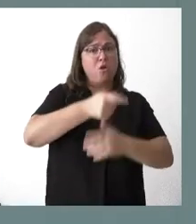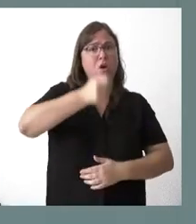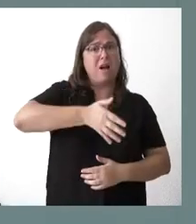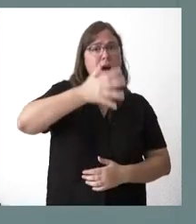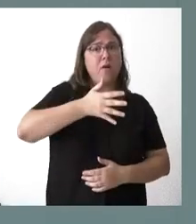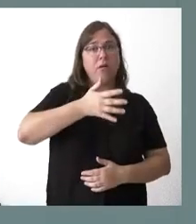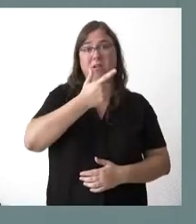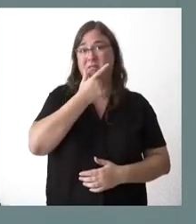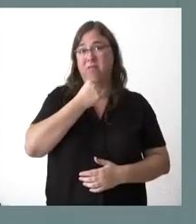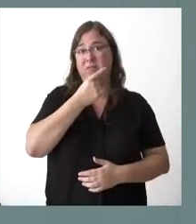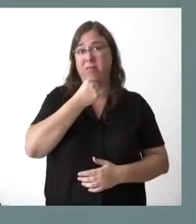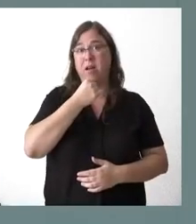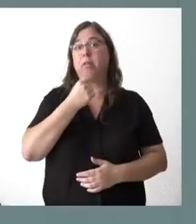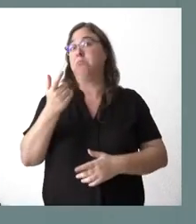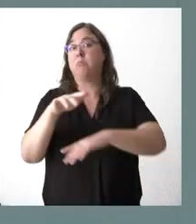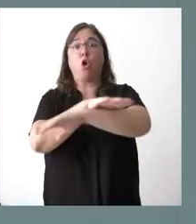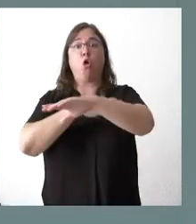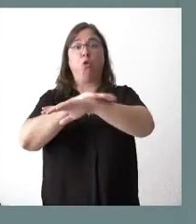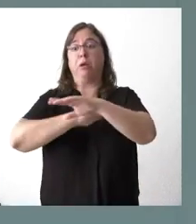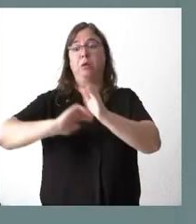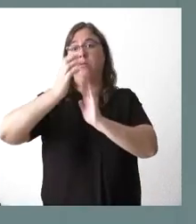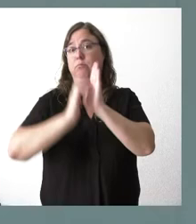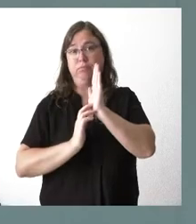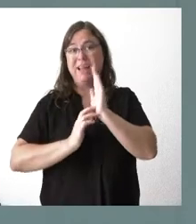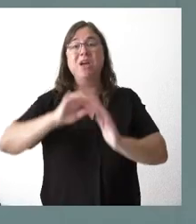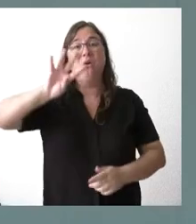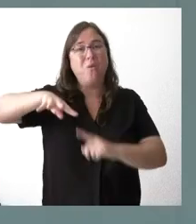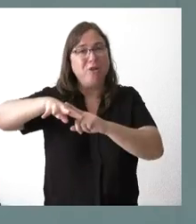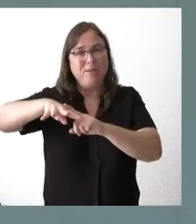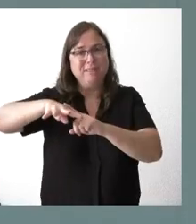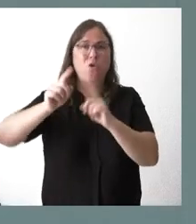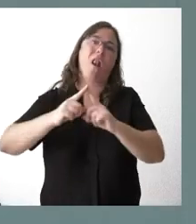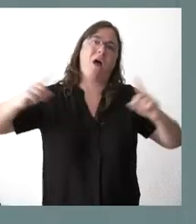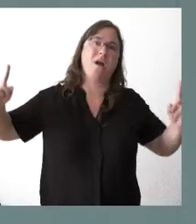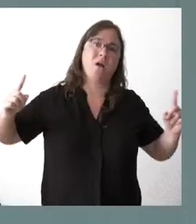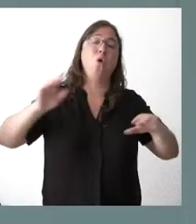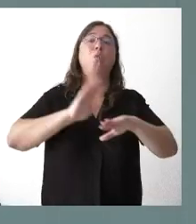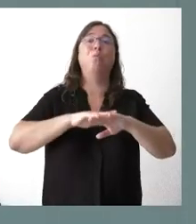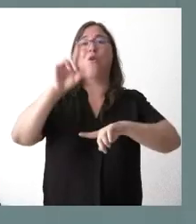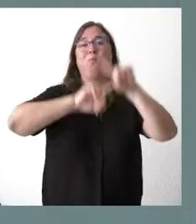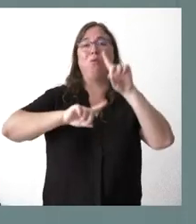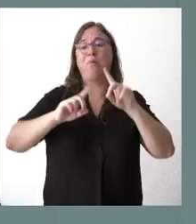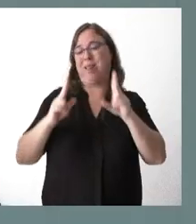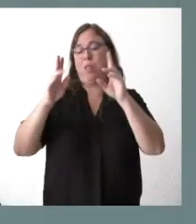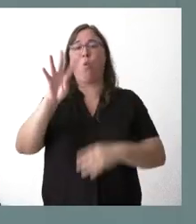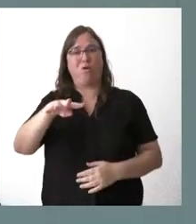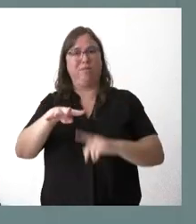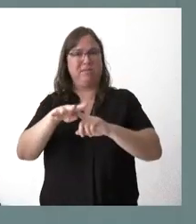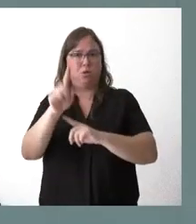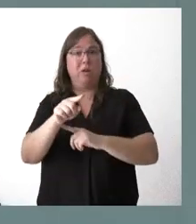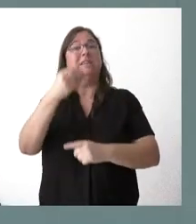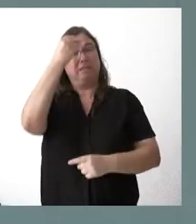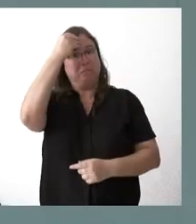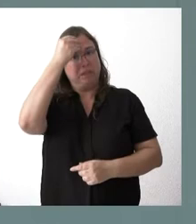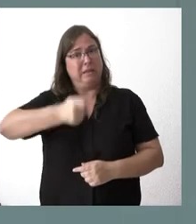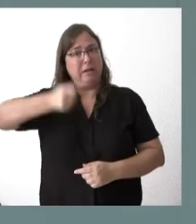nada más fácil que el Gobierno baje el precio de ese ferrocarril, no por cuatro meses, sino por más tiempo, porque el problema no es solo un problema de cuatro meses de los ciudadanos. Si de verdad lo piensan,